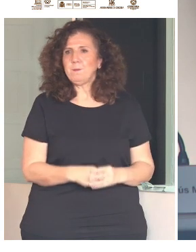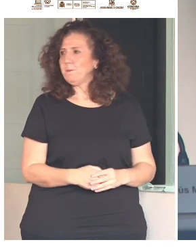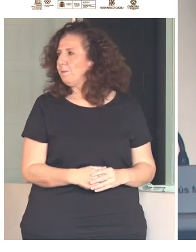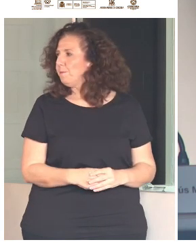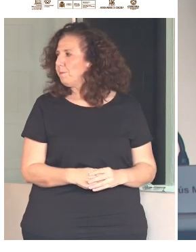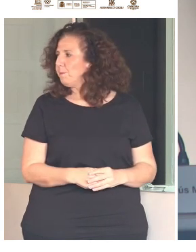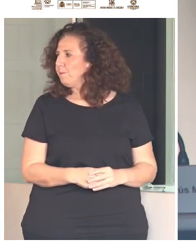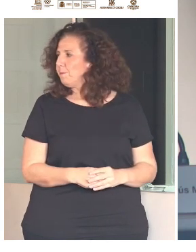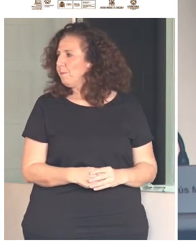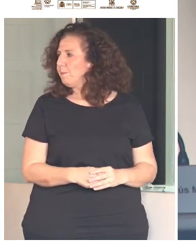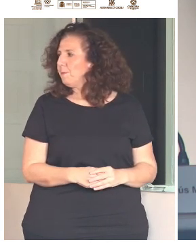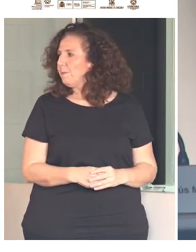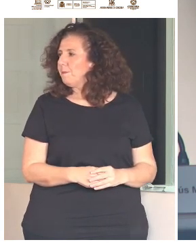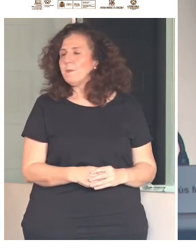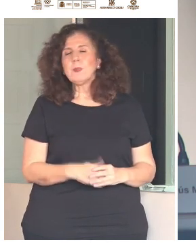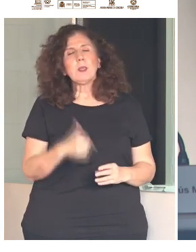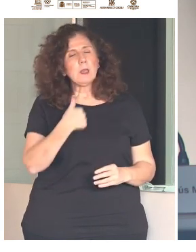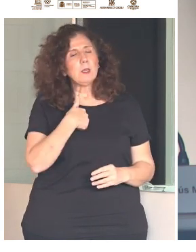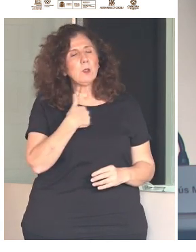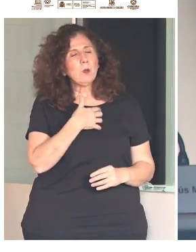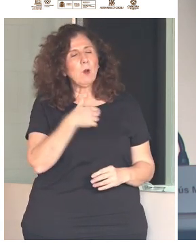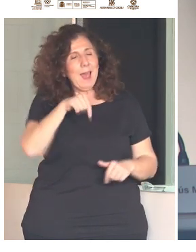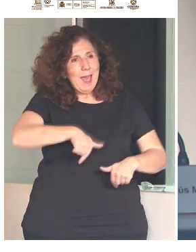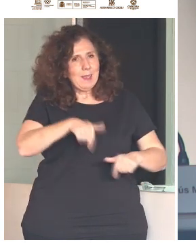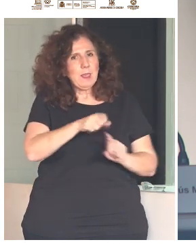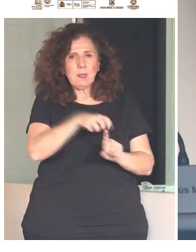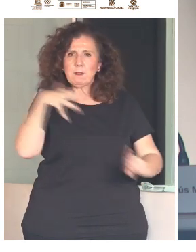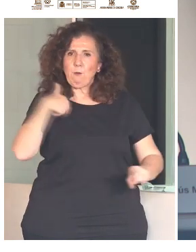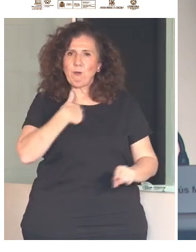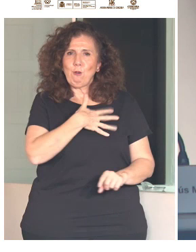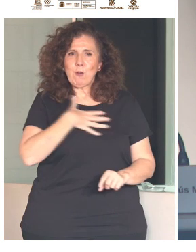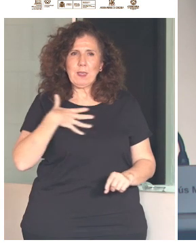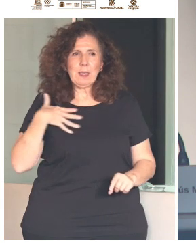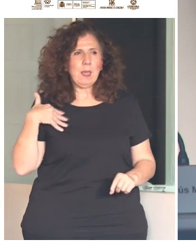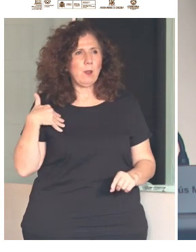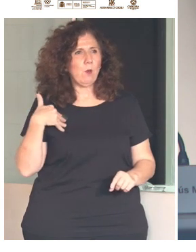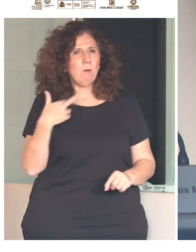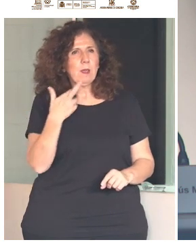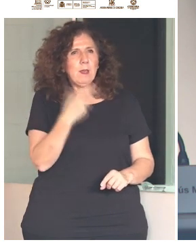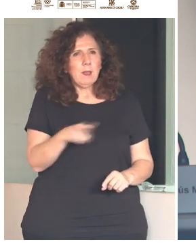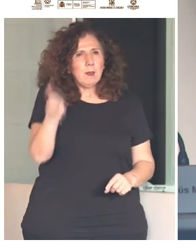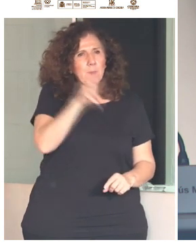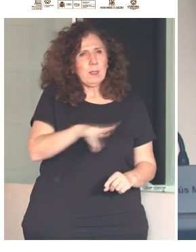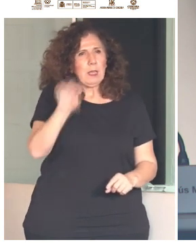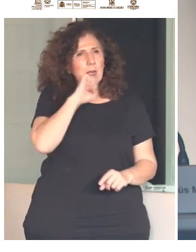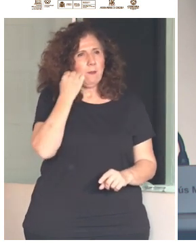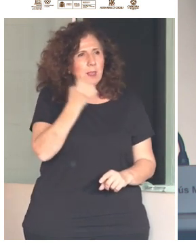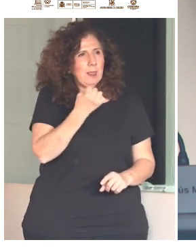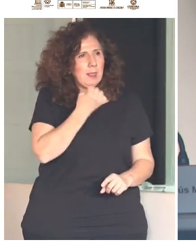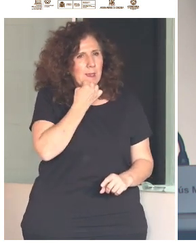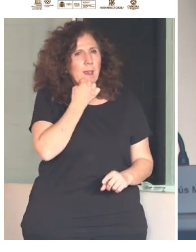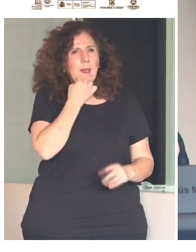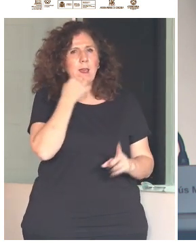Y esto lo quiero reivindicar en este foro, y quiero reivindicar en este foro, como digo, la